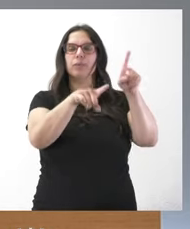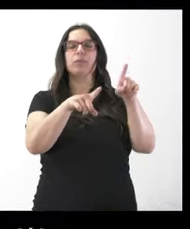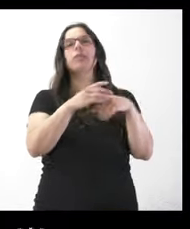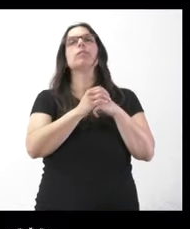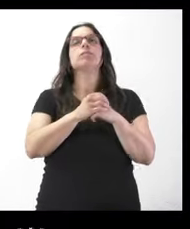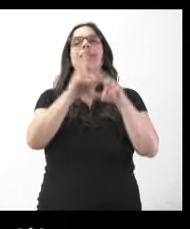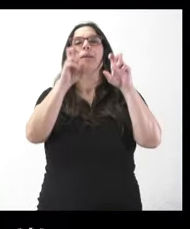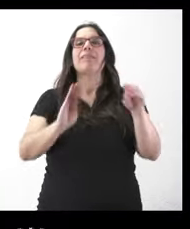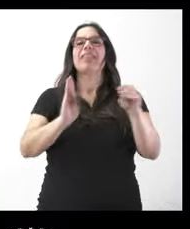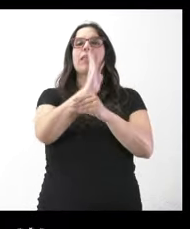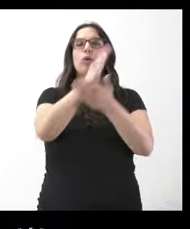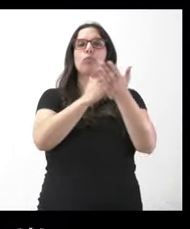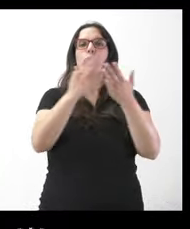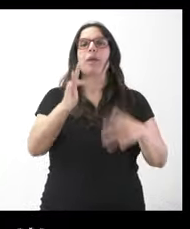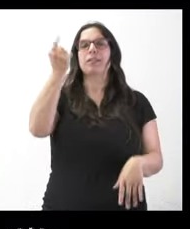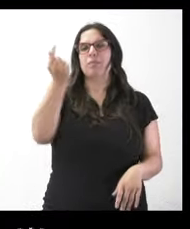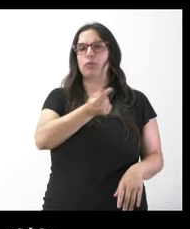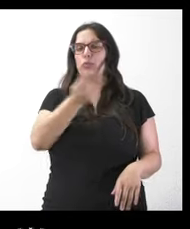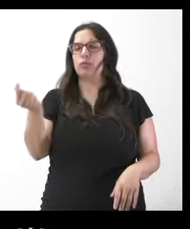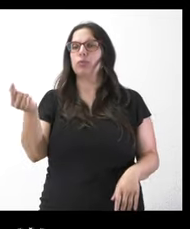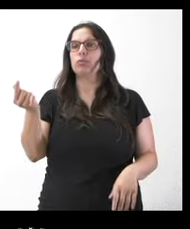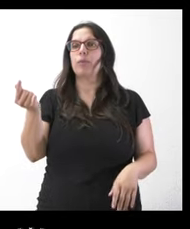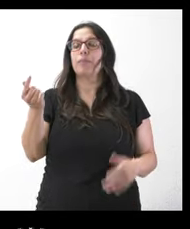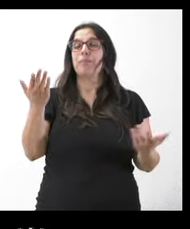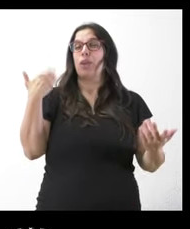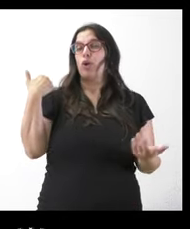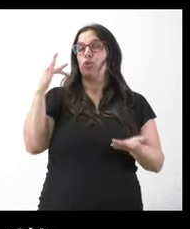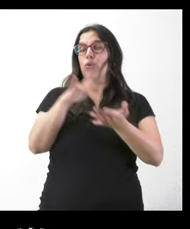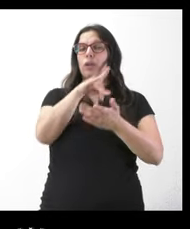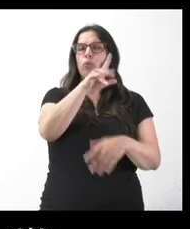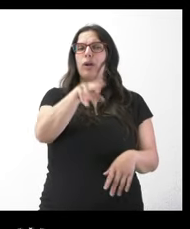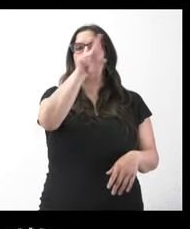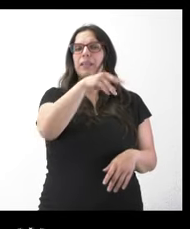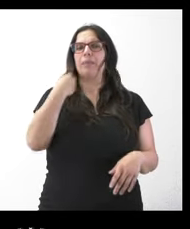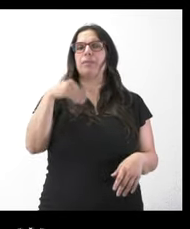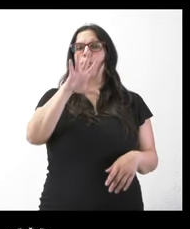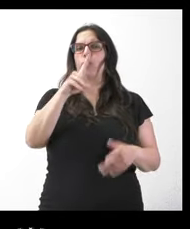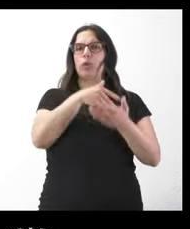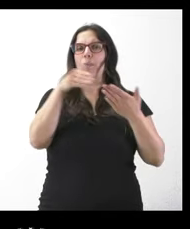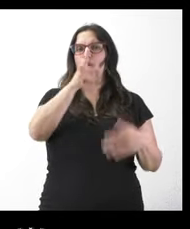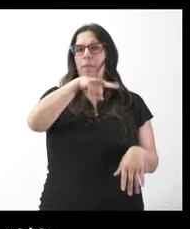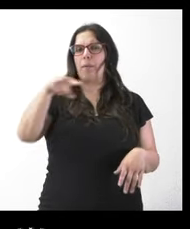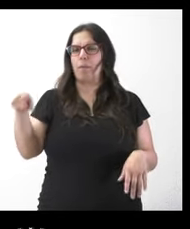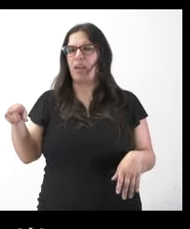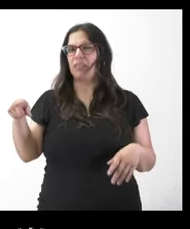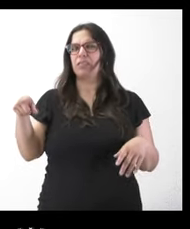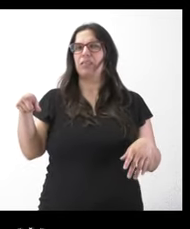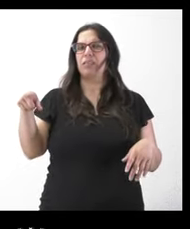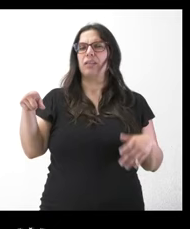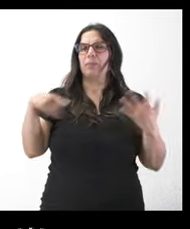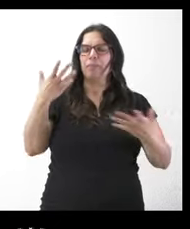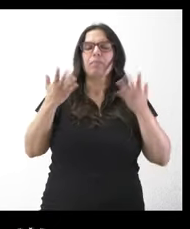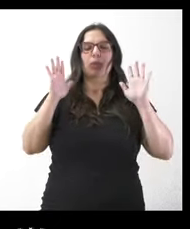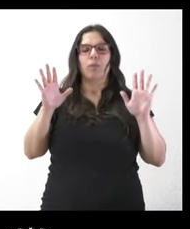autonómica y presupuestos que le oía le oía el otro día repetir el argumento de los 51 millones mensuales que la